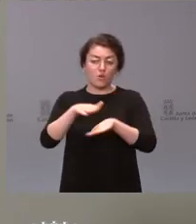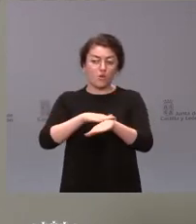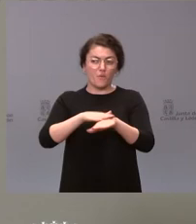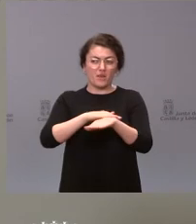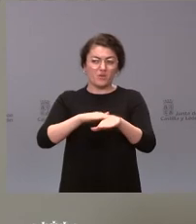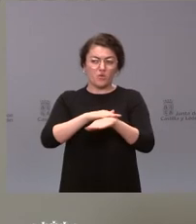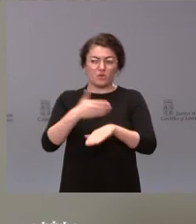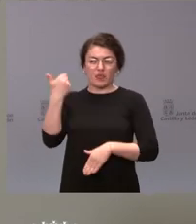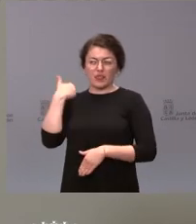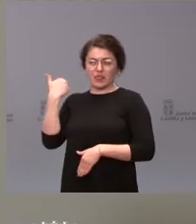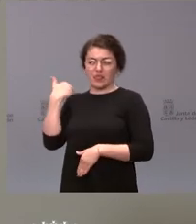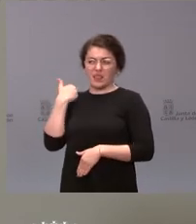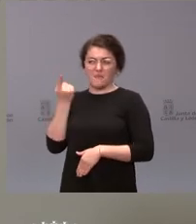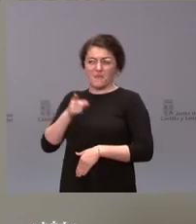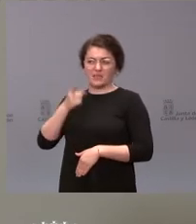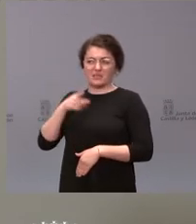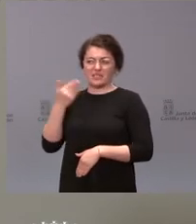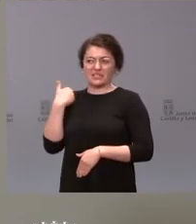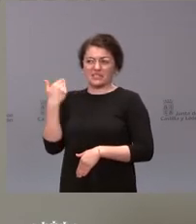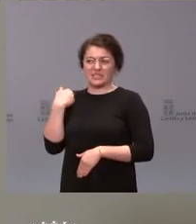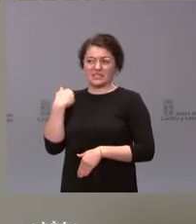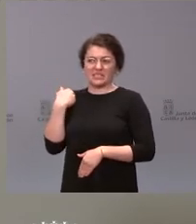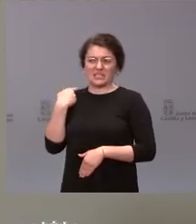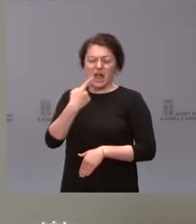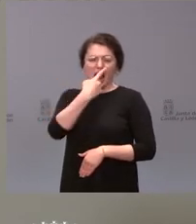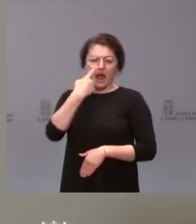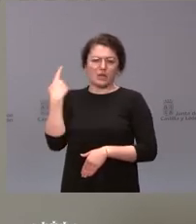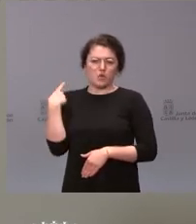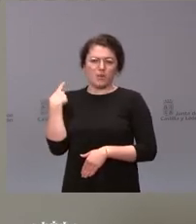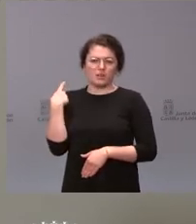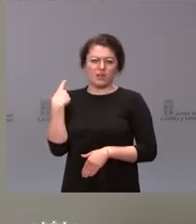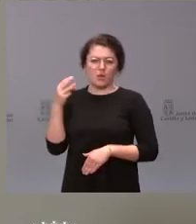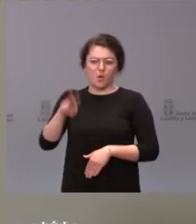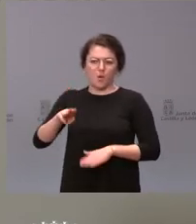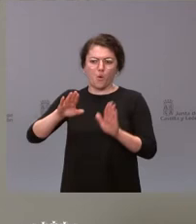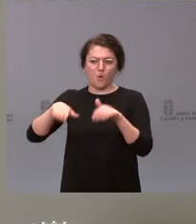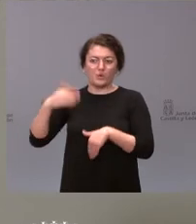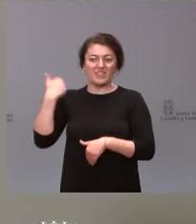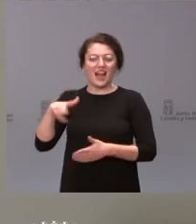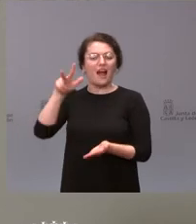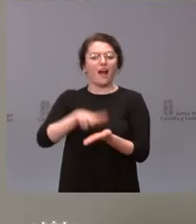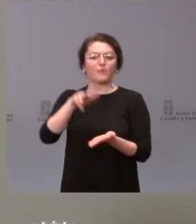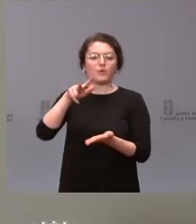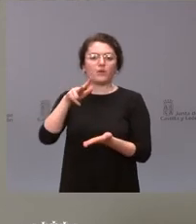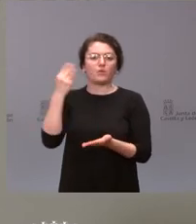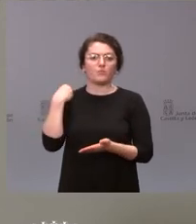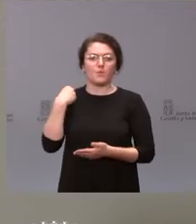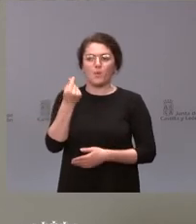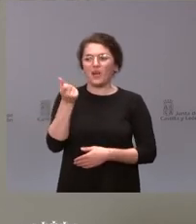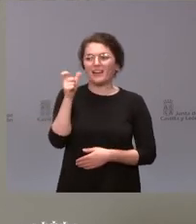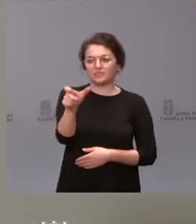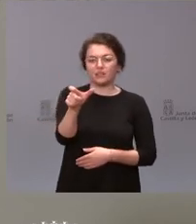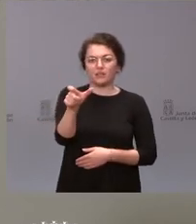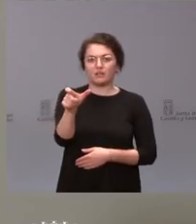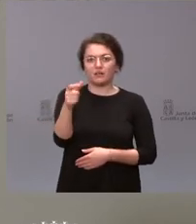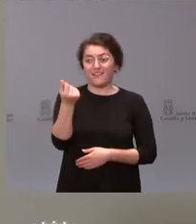muchos meses, pero fue a finales del año pasado, la cantidad correspondiente a la asignación que nos correspondía a la Junta de Castilla y León y es una cantidad